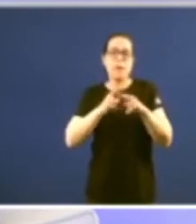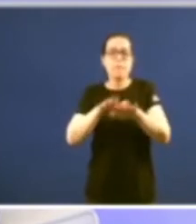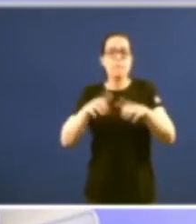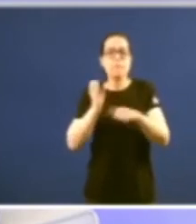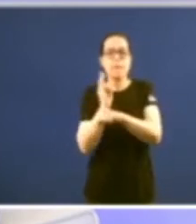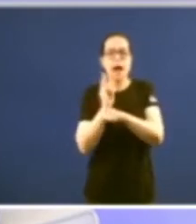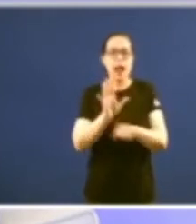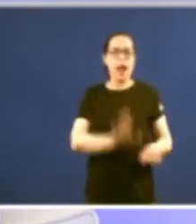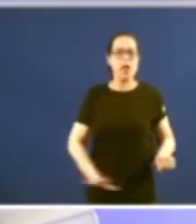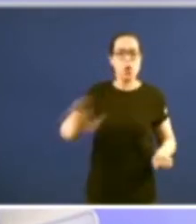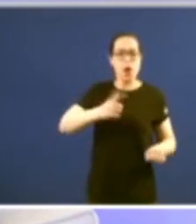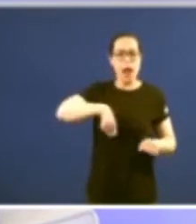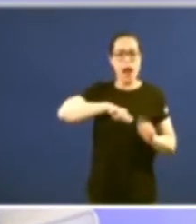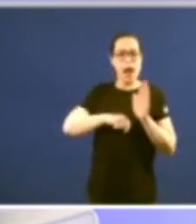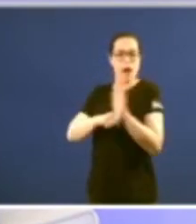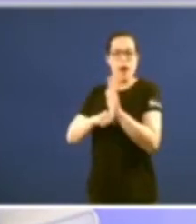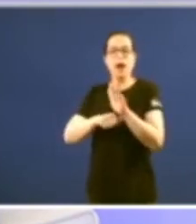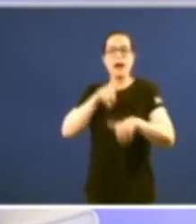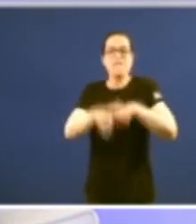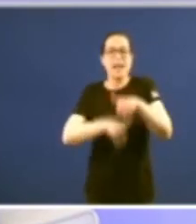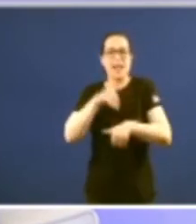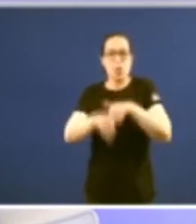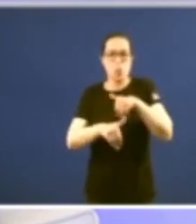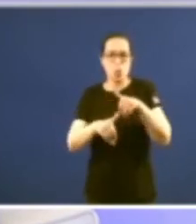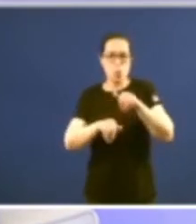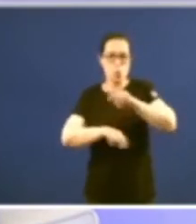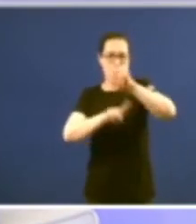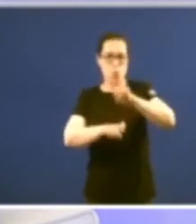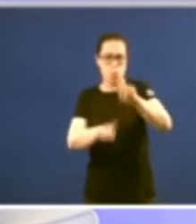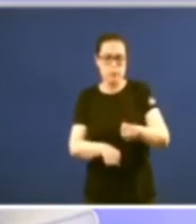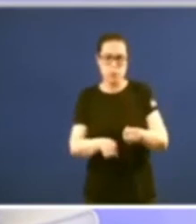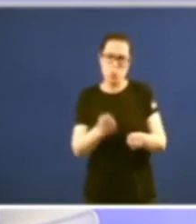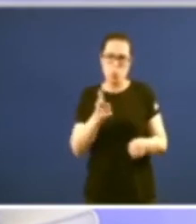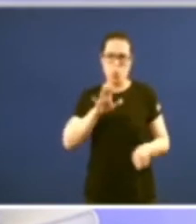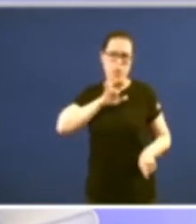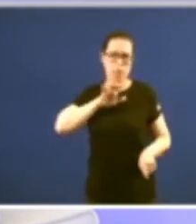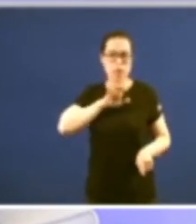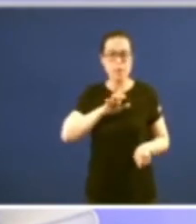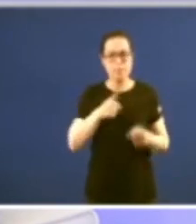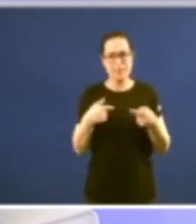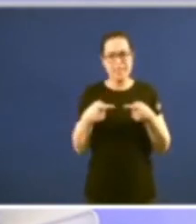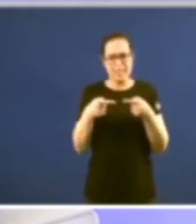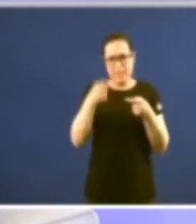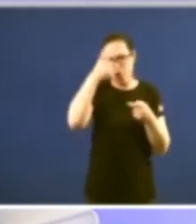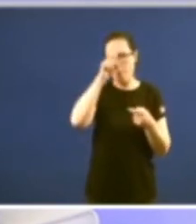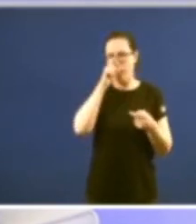someteuse a referéndum referéndum peculiar eu tiña un tío un tío carnal un irmão do meu pai que participara